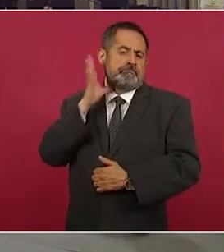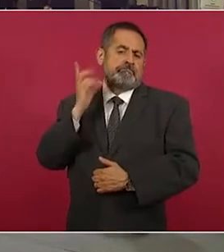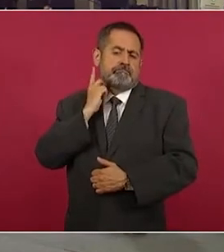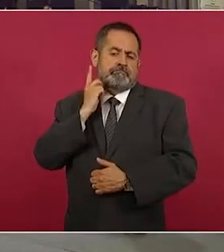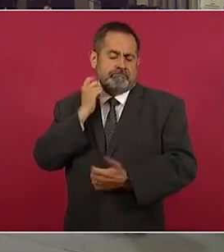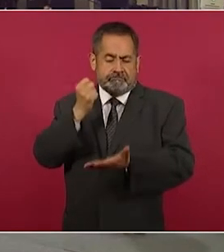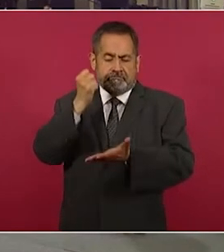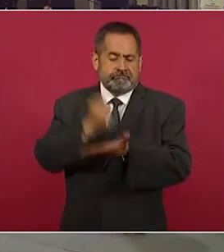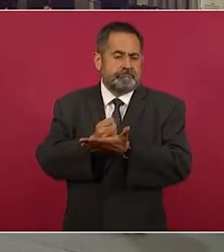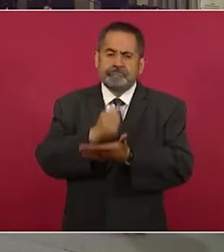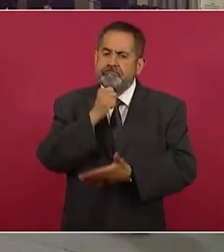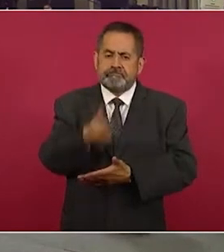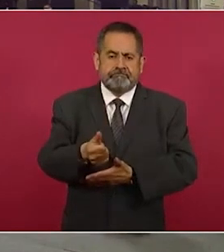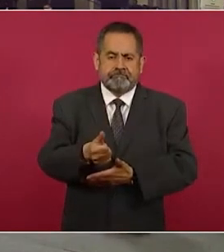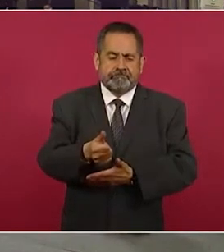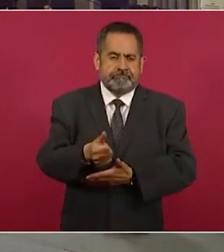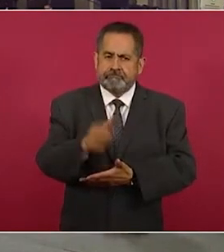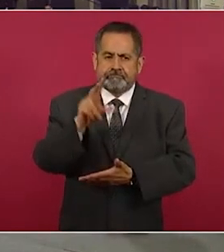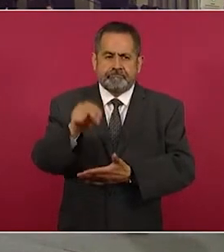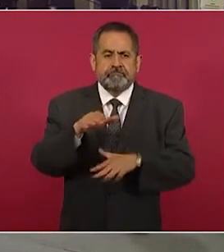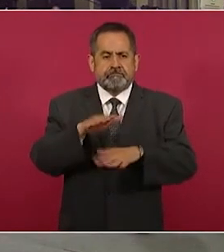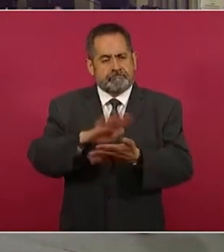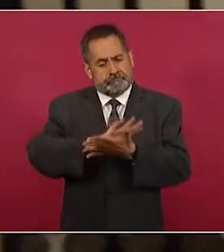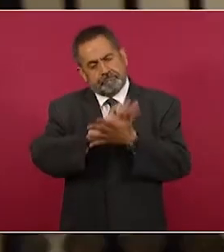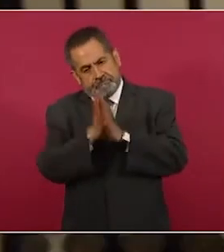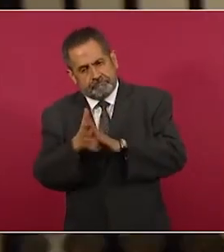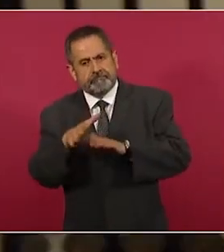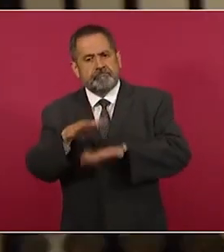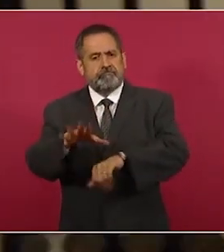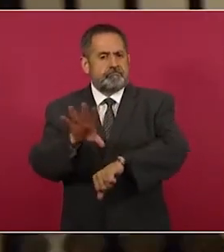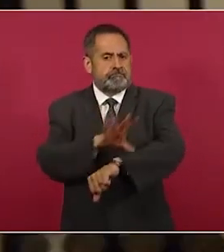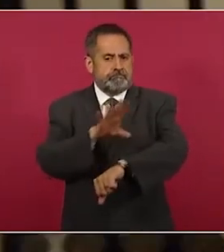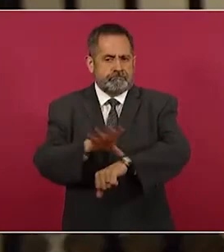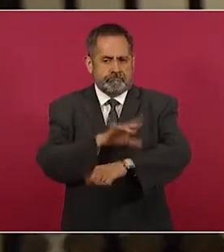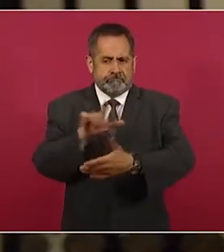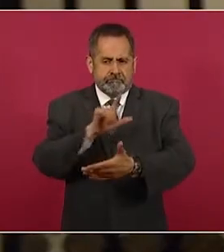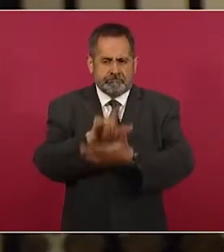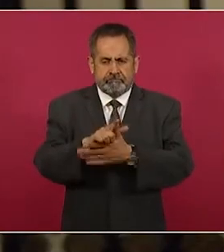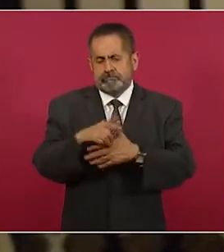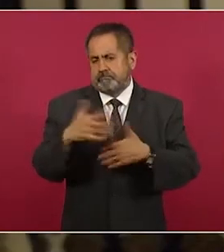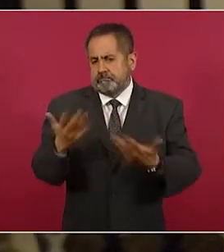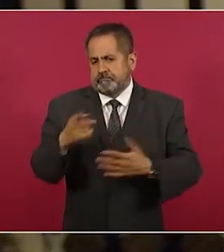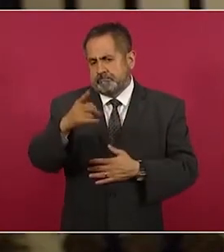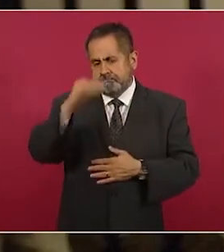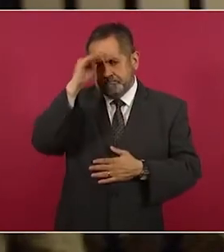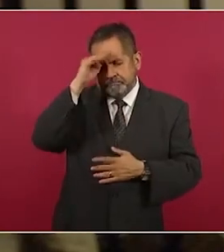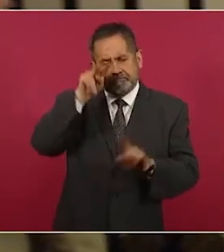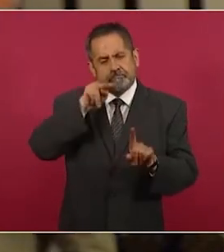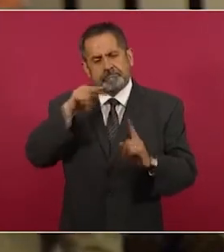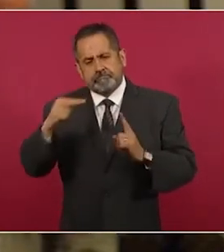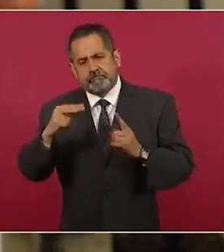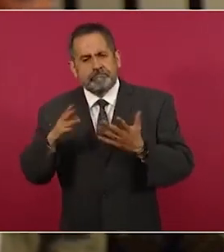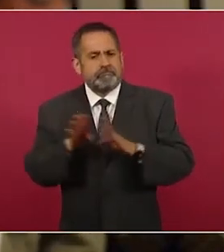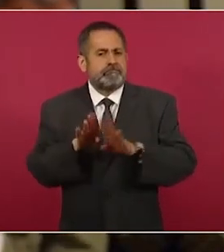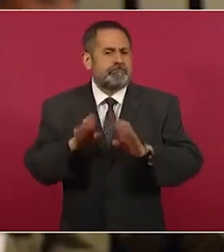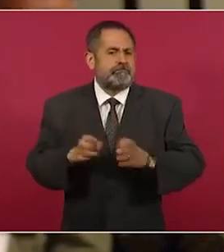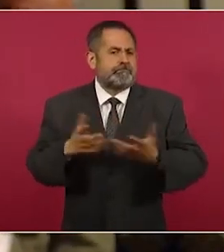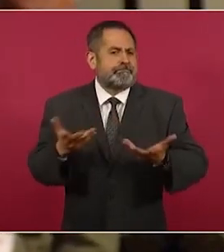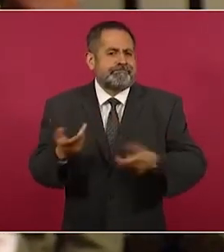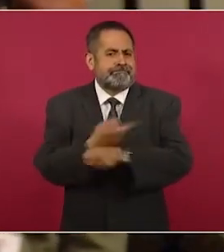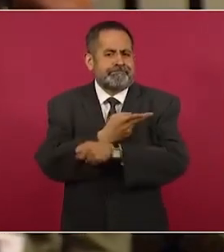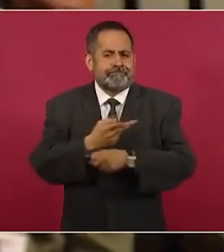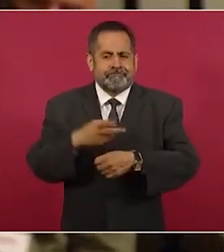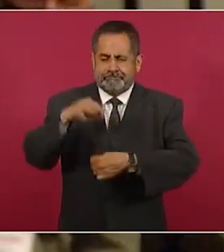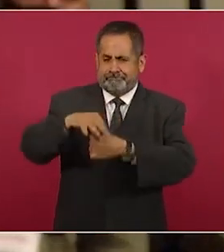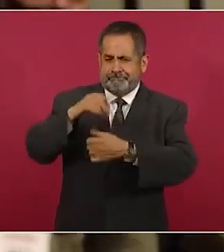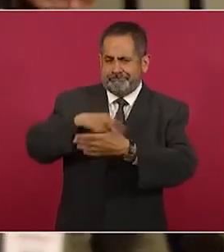rechazó la iniciativa de la reforma eléctrica. En primera instancia me gustaría saber su lectura sobre la votación y